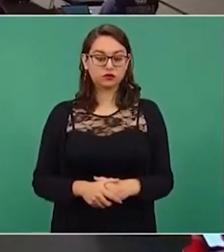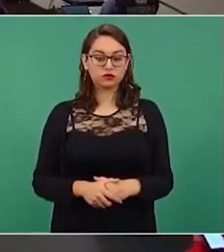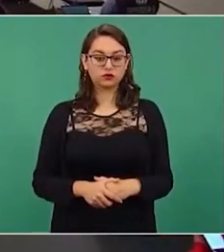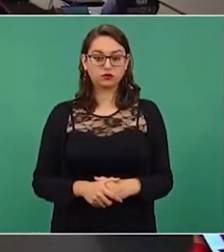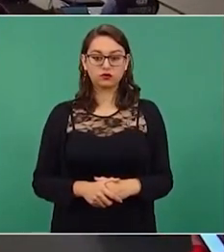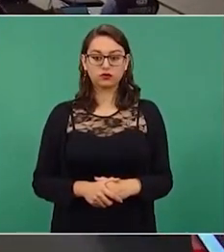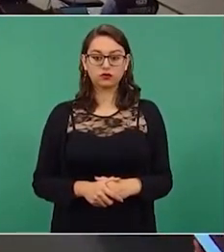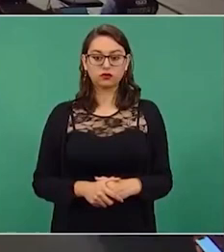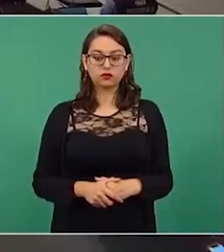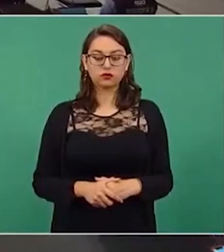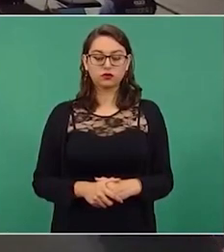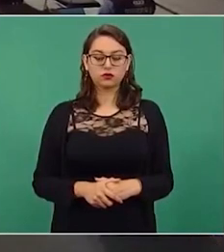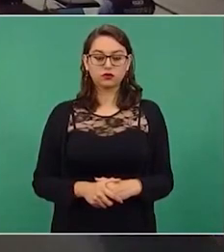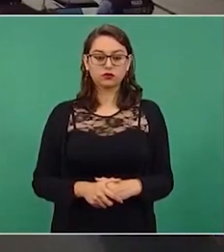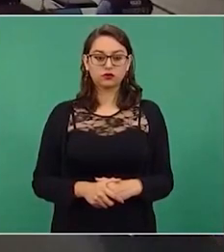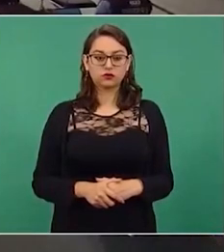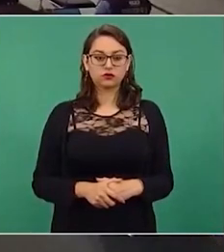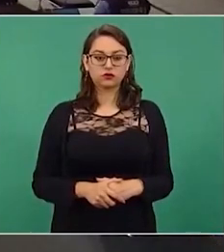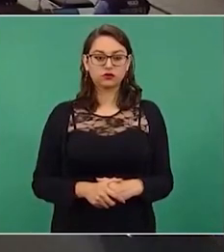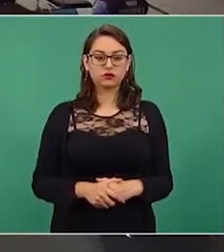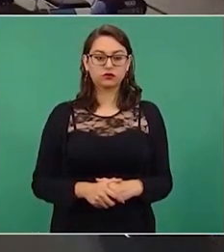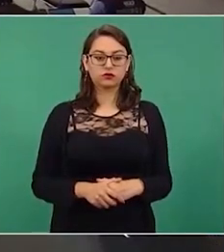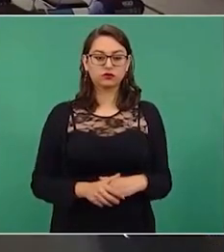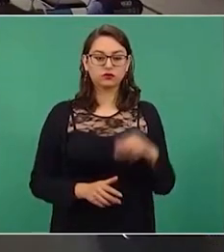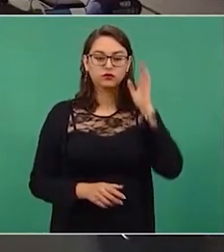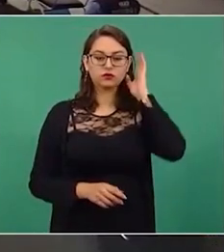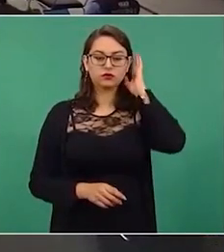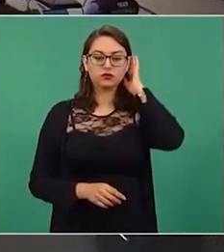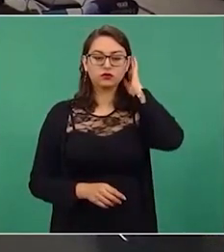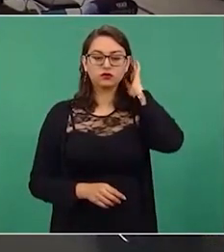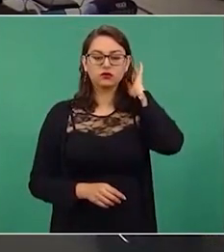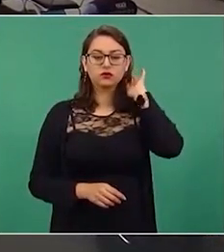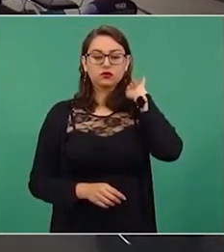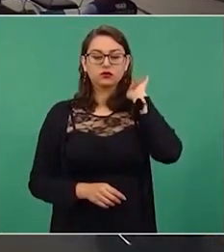Este es el de Claudio.